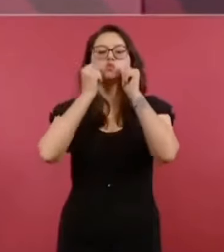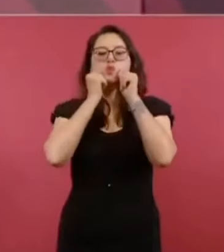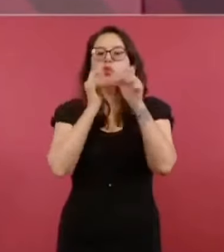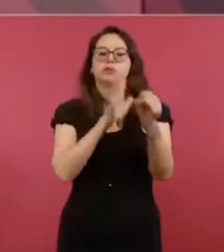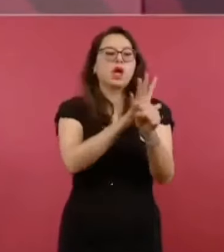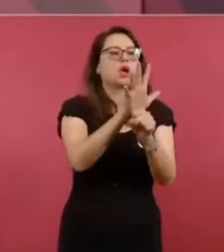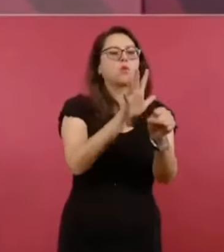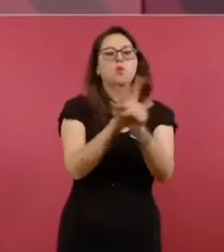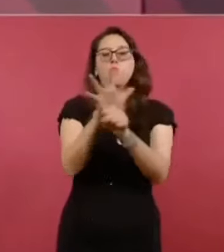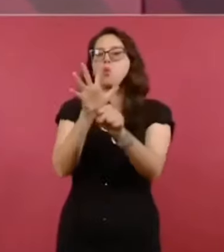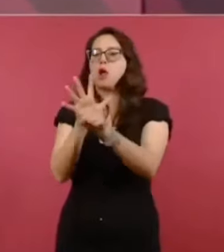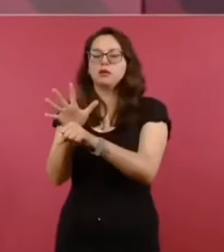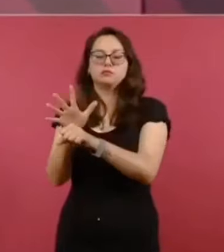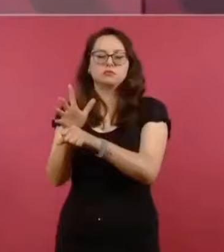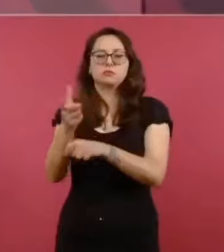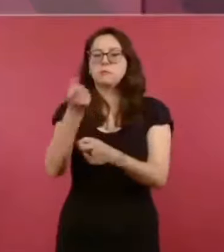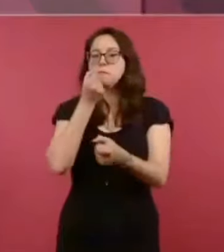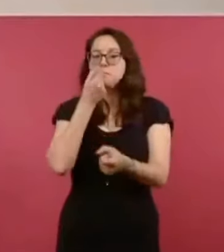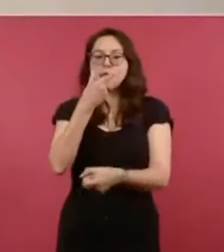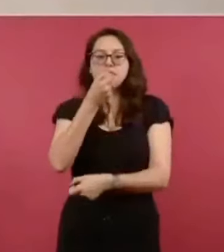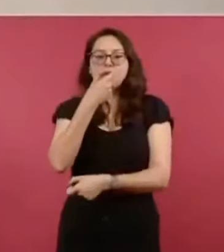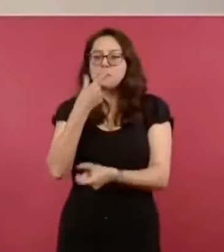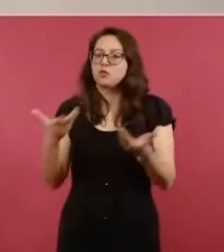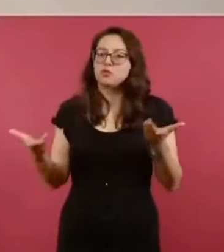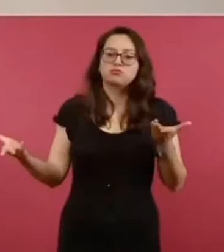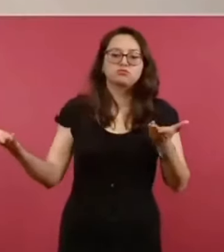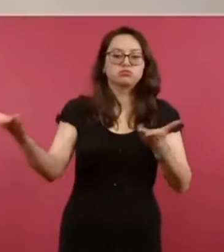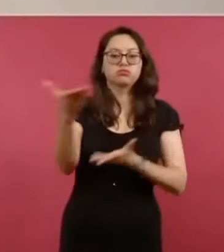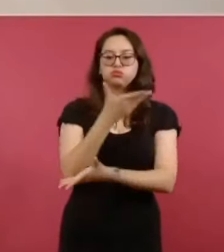medicina en Birmex,